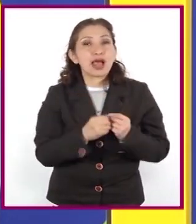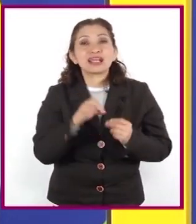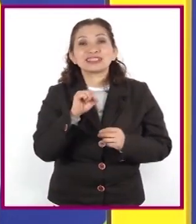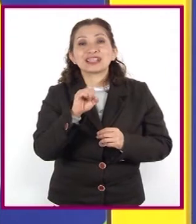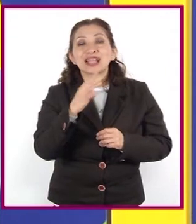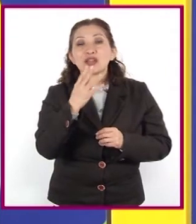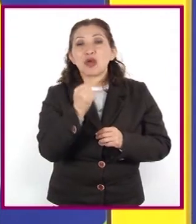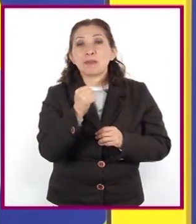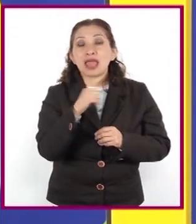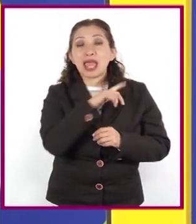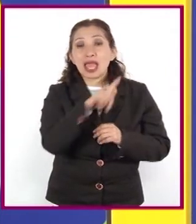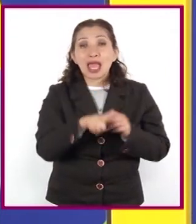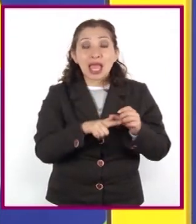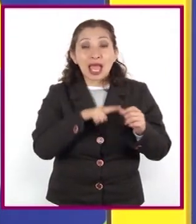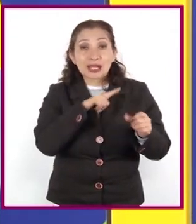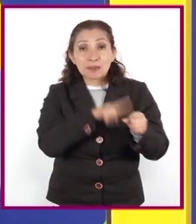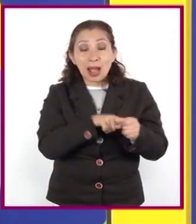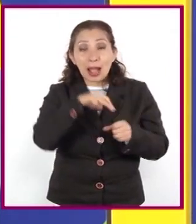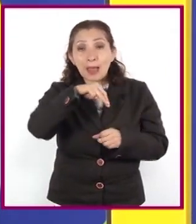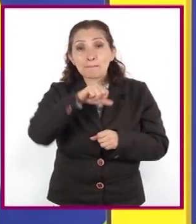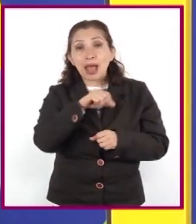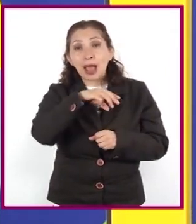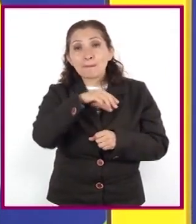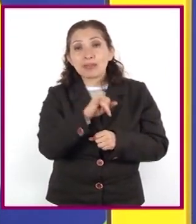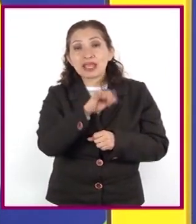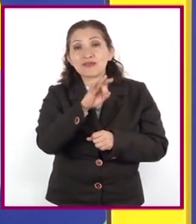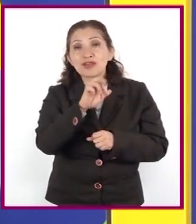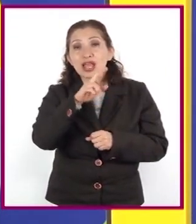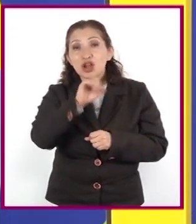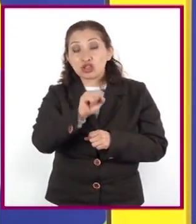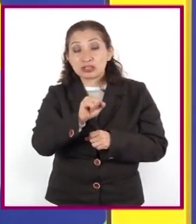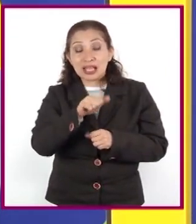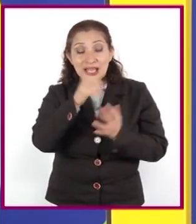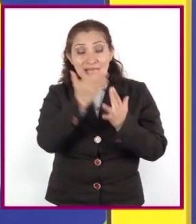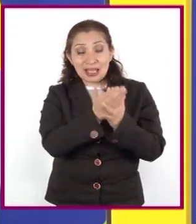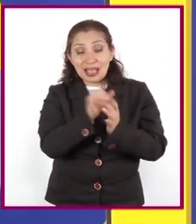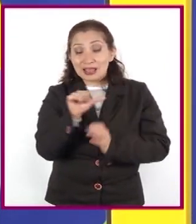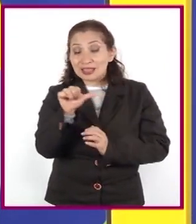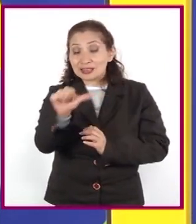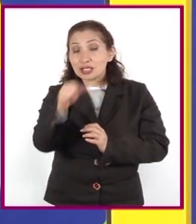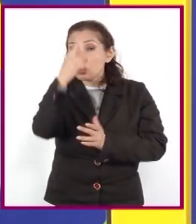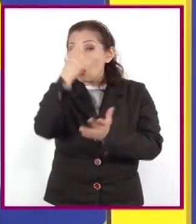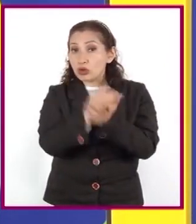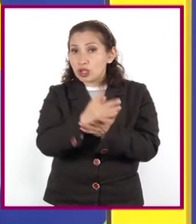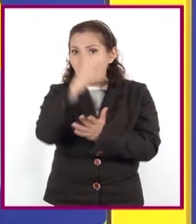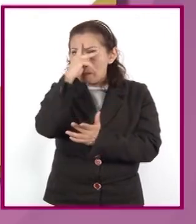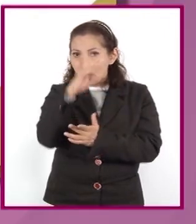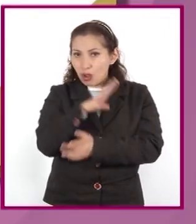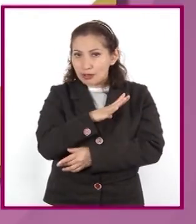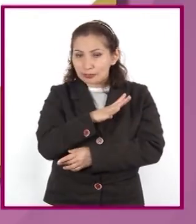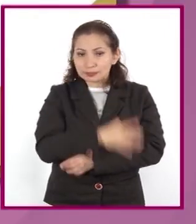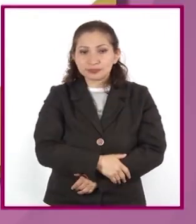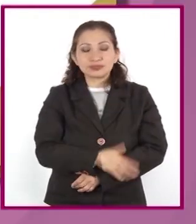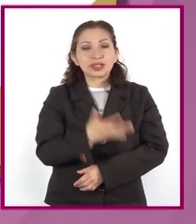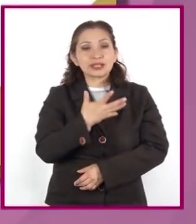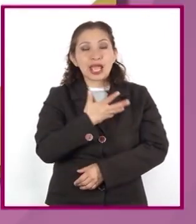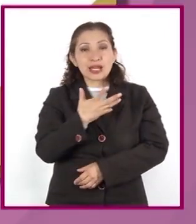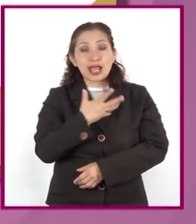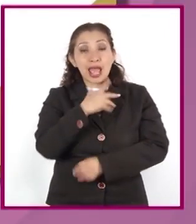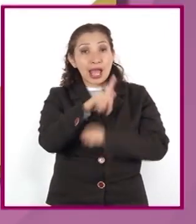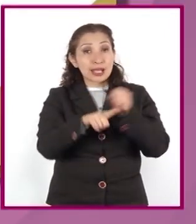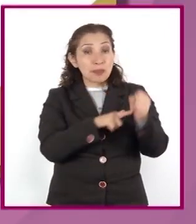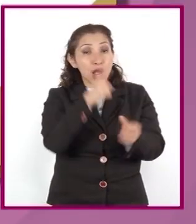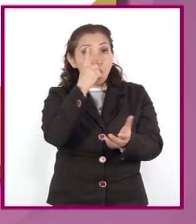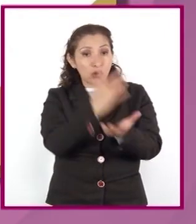69 especies de mamíferos, de los cuales 16 son endémicas de México. Tiene especies